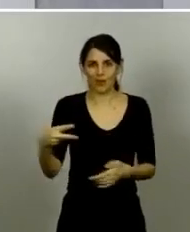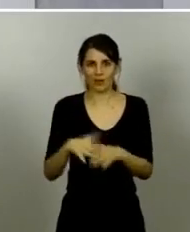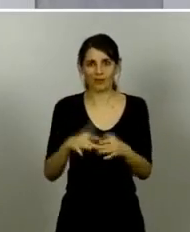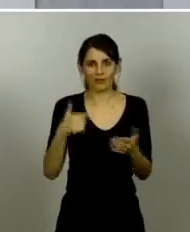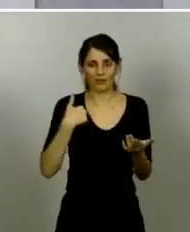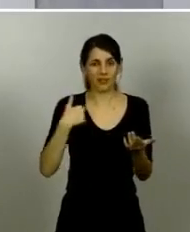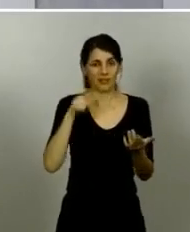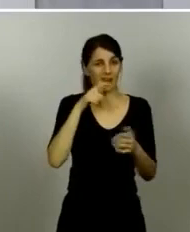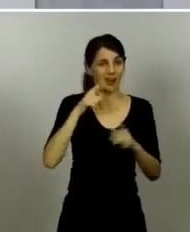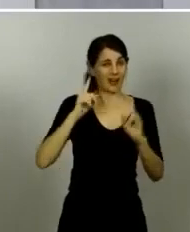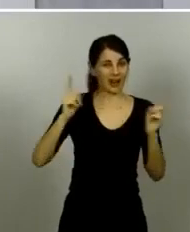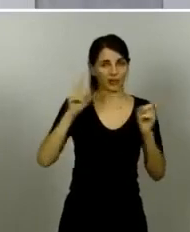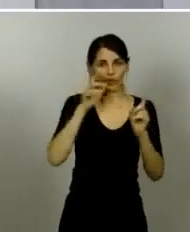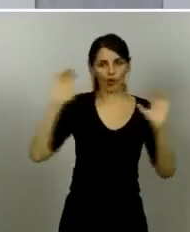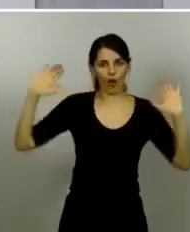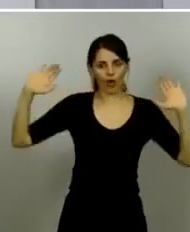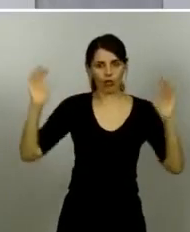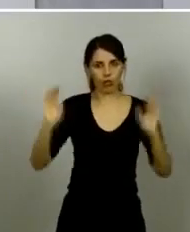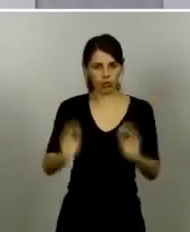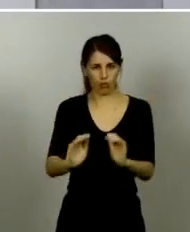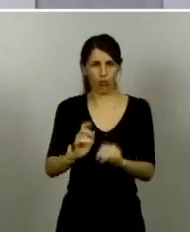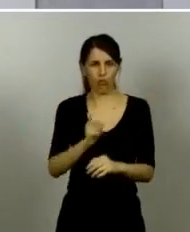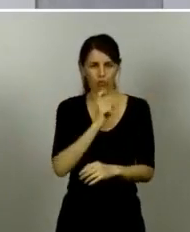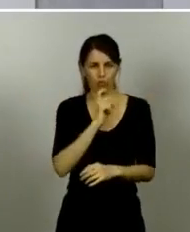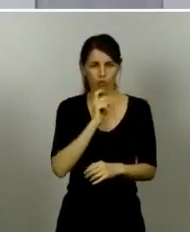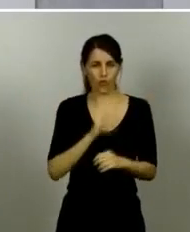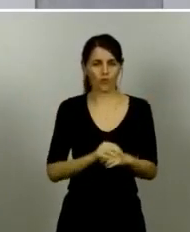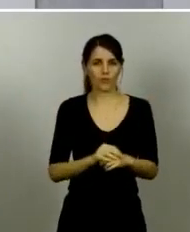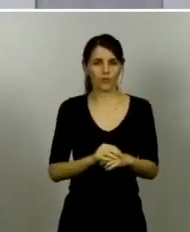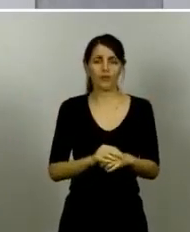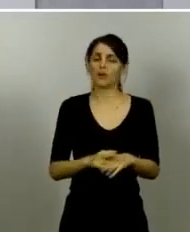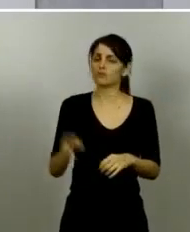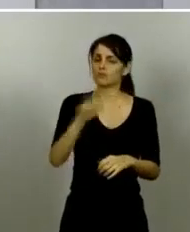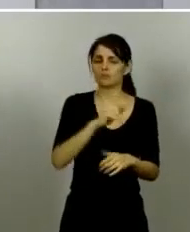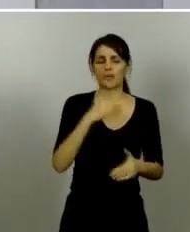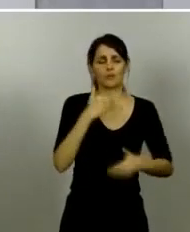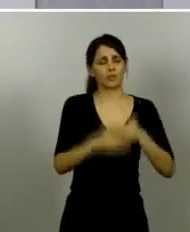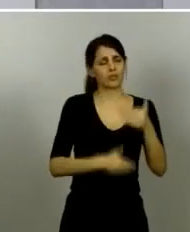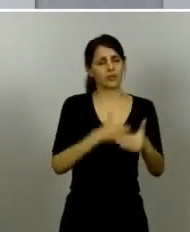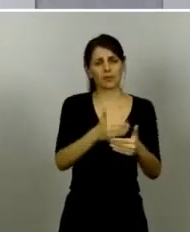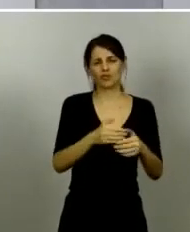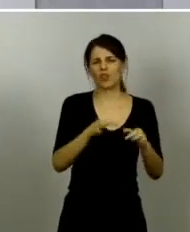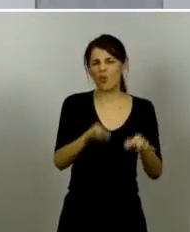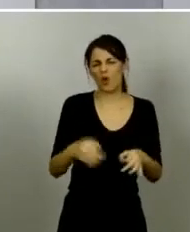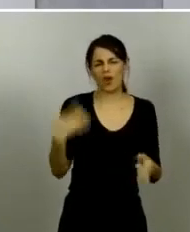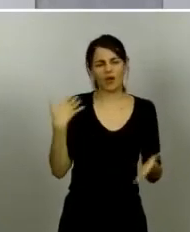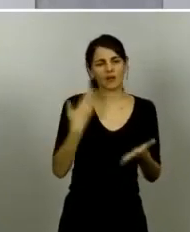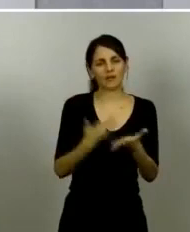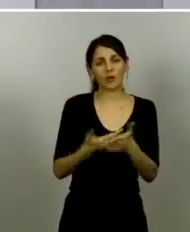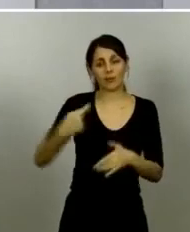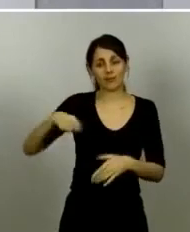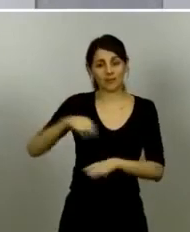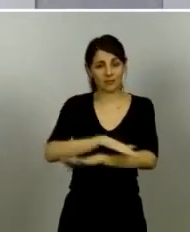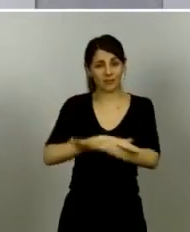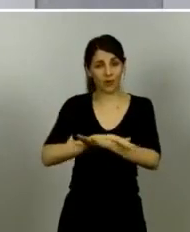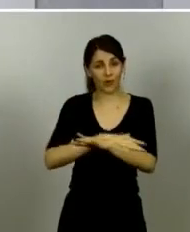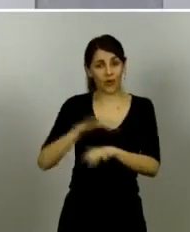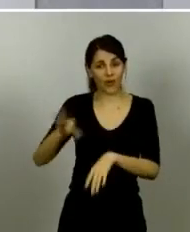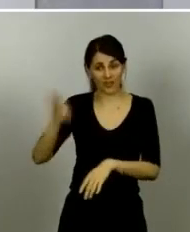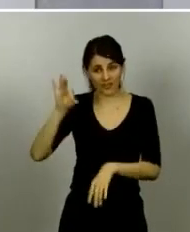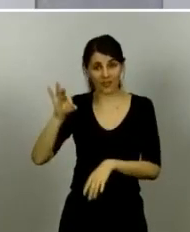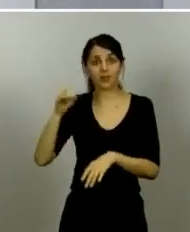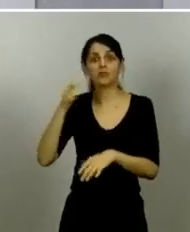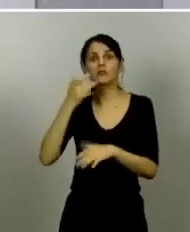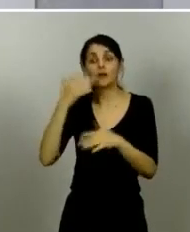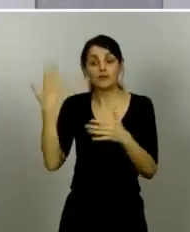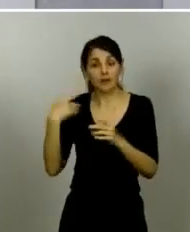pero insisto el procedimiento es el mismo de siempre el presidente del gobierno tomará la decisión y cuando la tome la dará a conocer y la explicará él yo me remito a